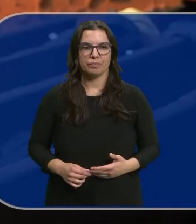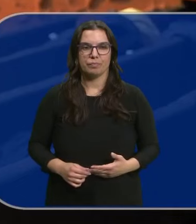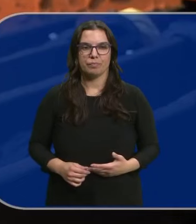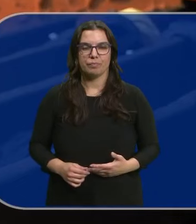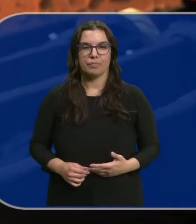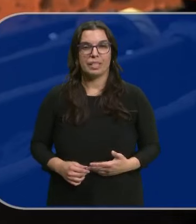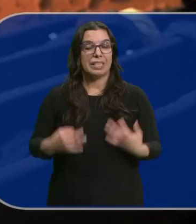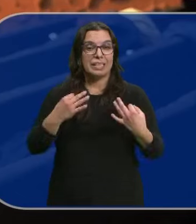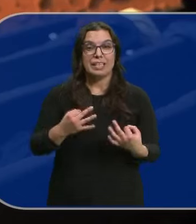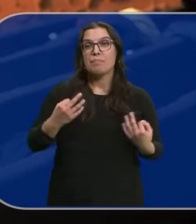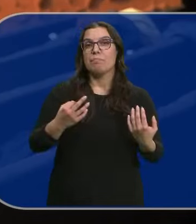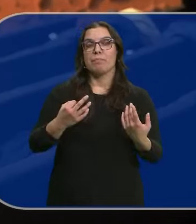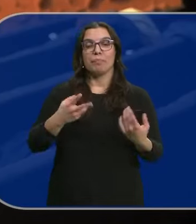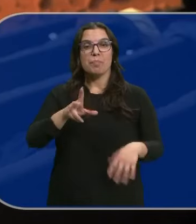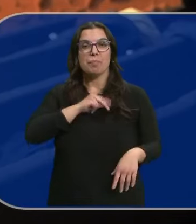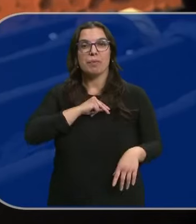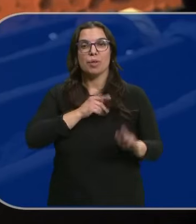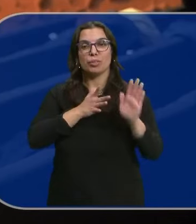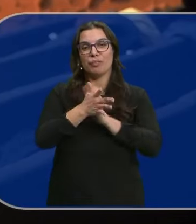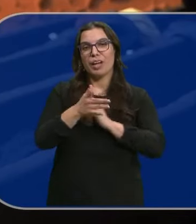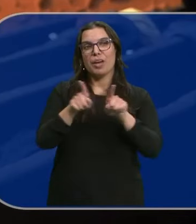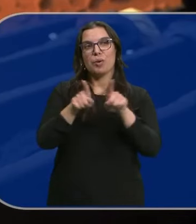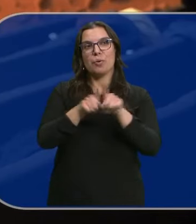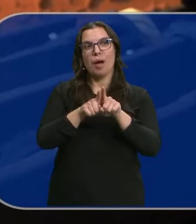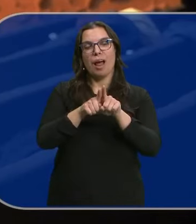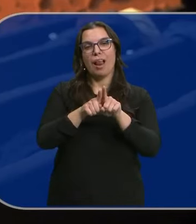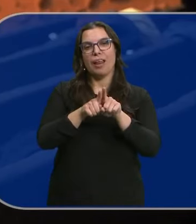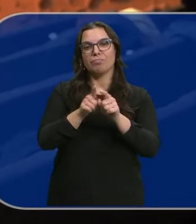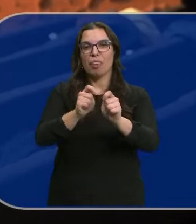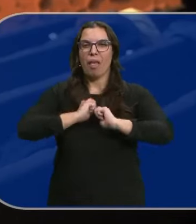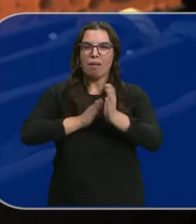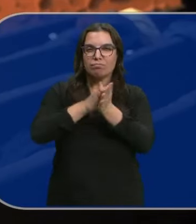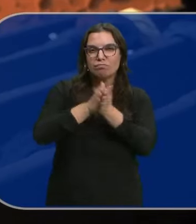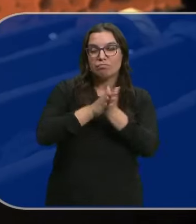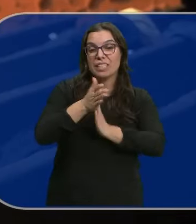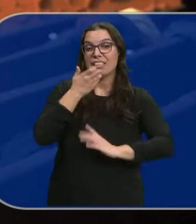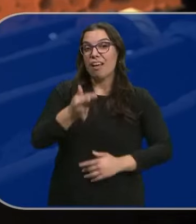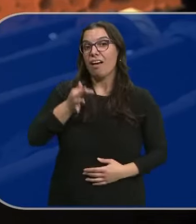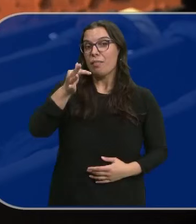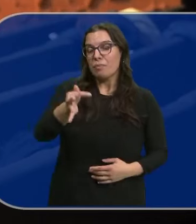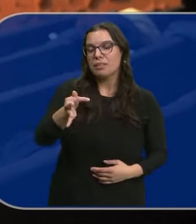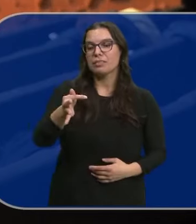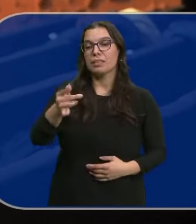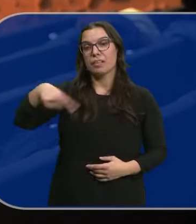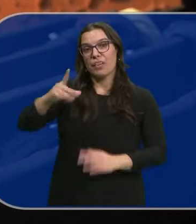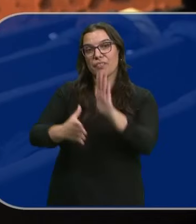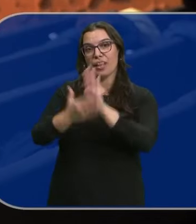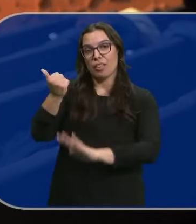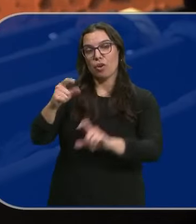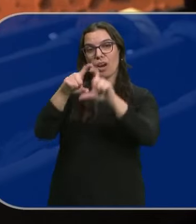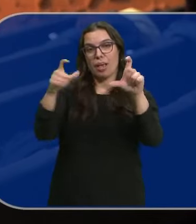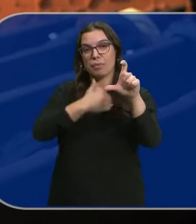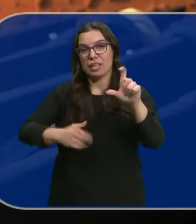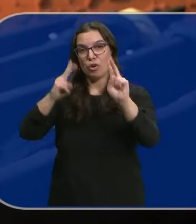Siempre Los premios Son una recompensa O al menos Un estímulo Y si viene de la mano De la Federación De